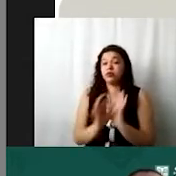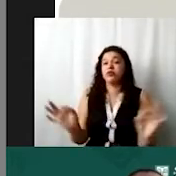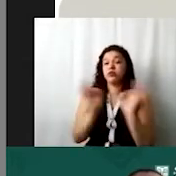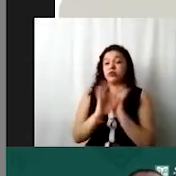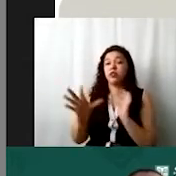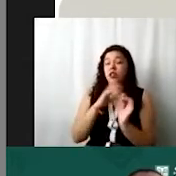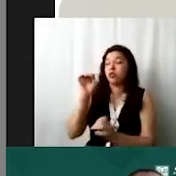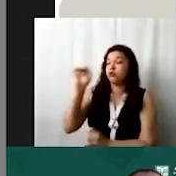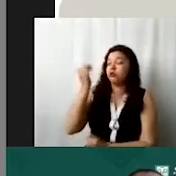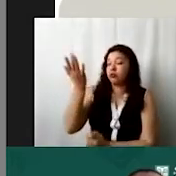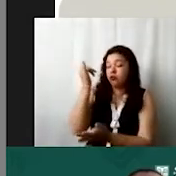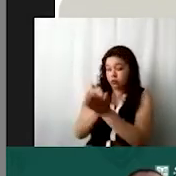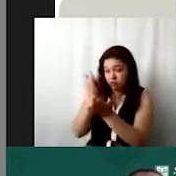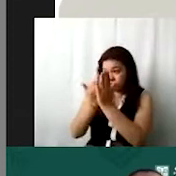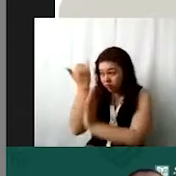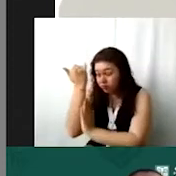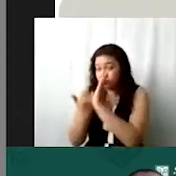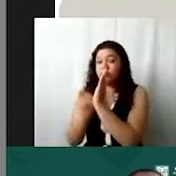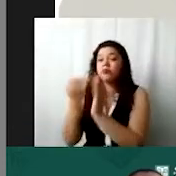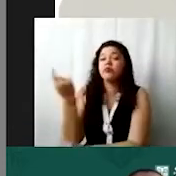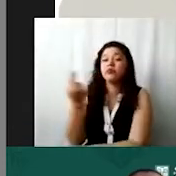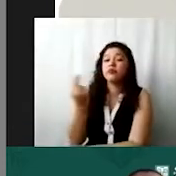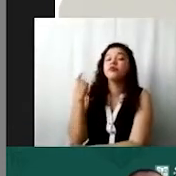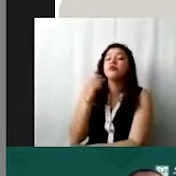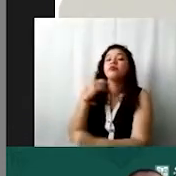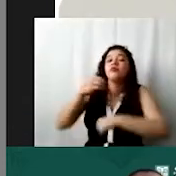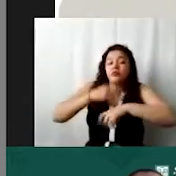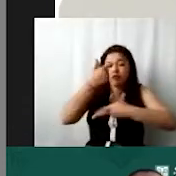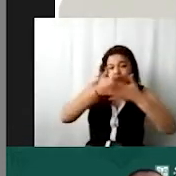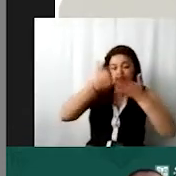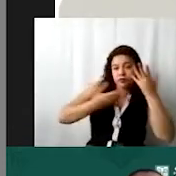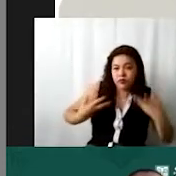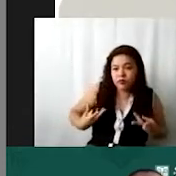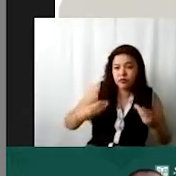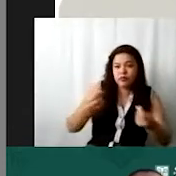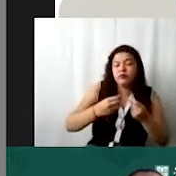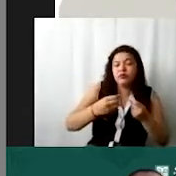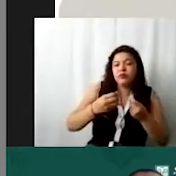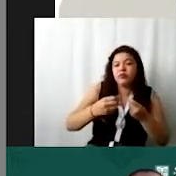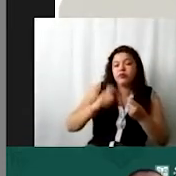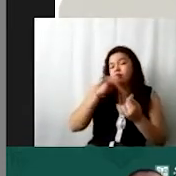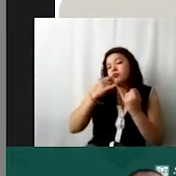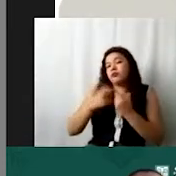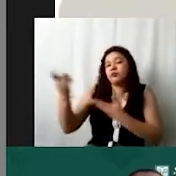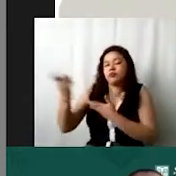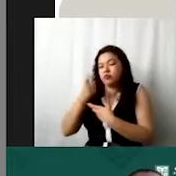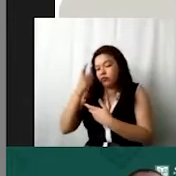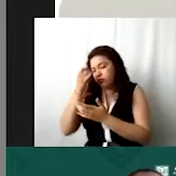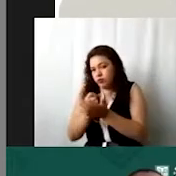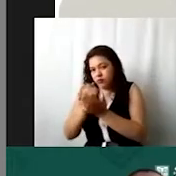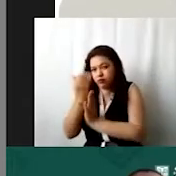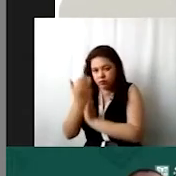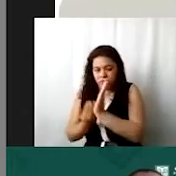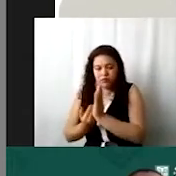solicitan reducciones, incluyan tanto en estas cuentas de gastos el importe como en ingresos o reducciones. Porque si no,